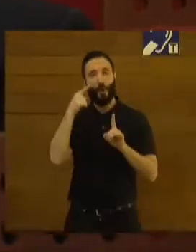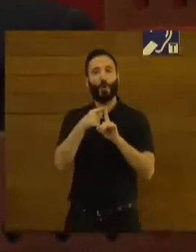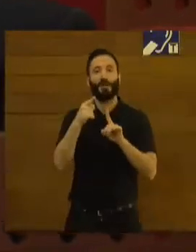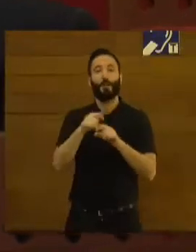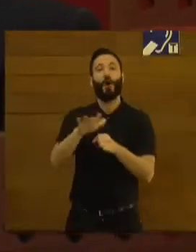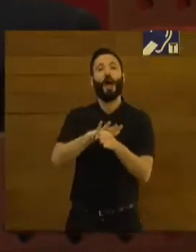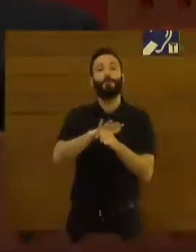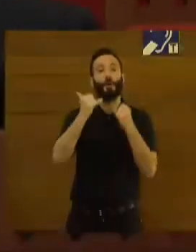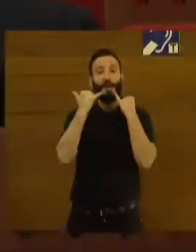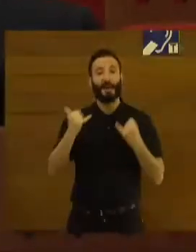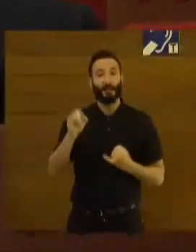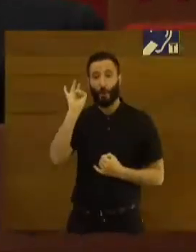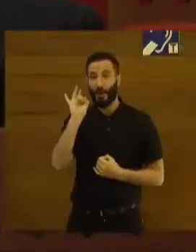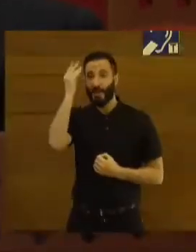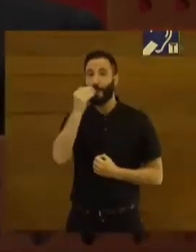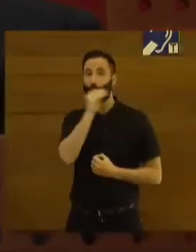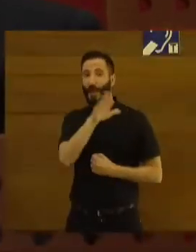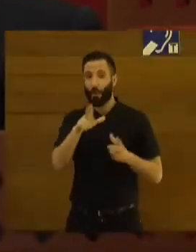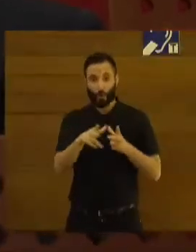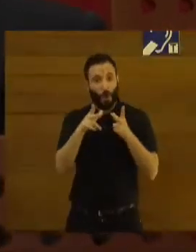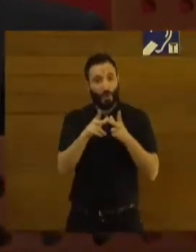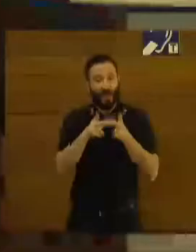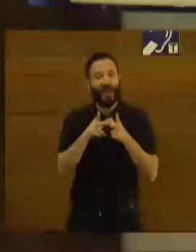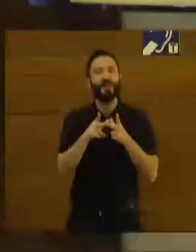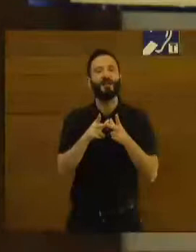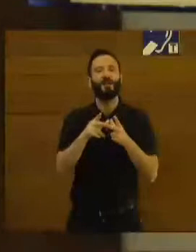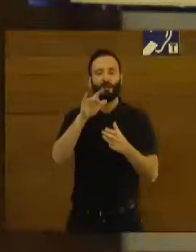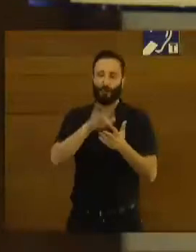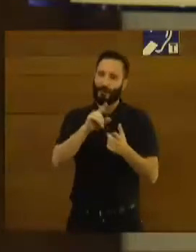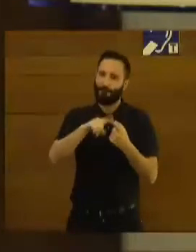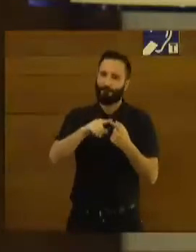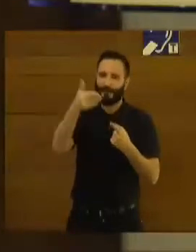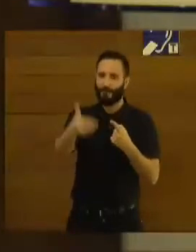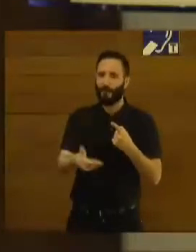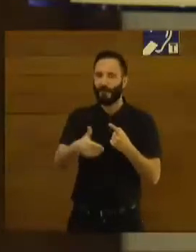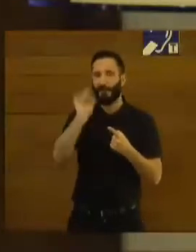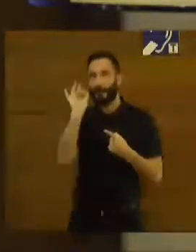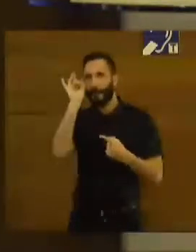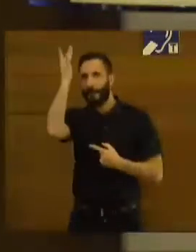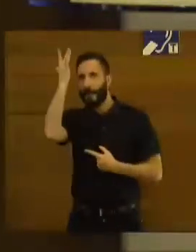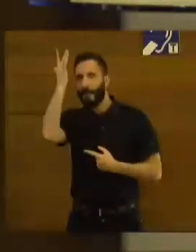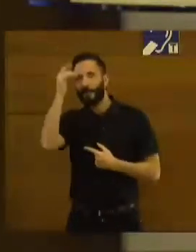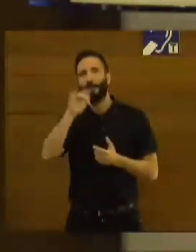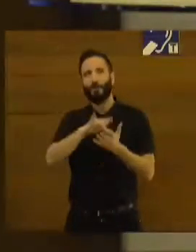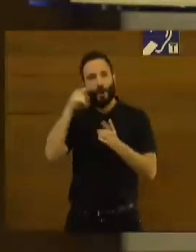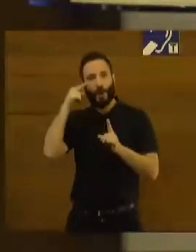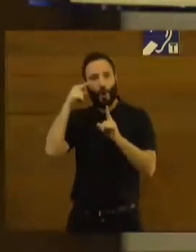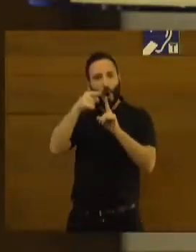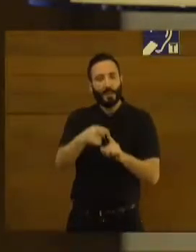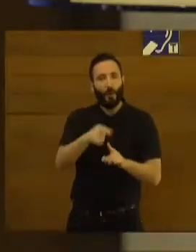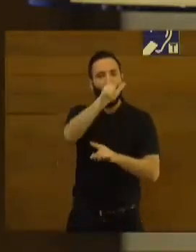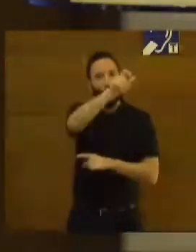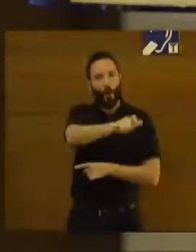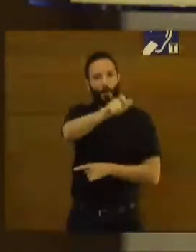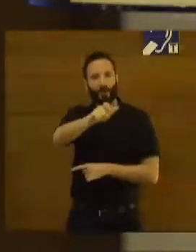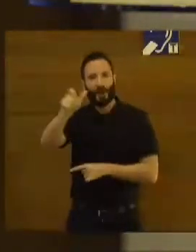ámbito energético tienen en cuenta, como no podía ser de otra forma, aquellas iniciativas que benefician y mejoran